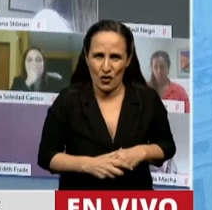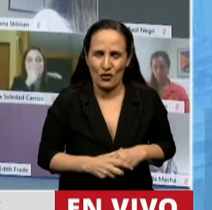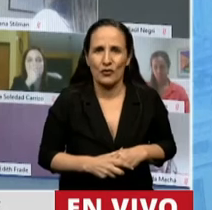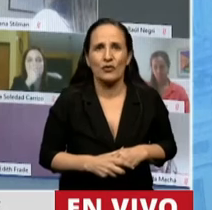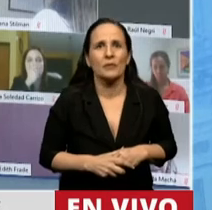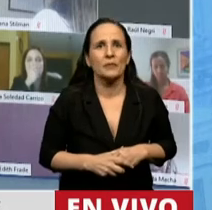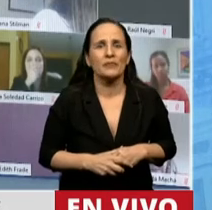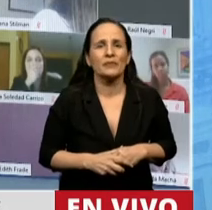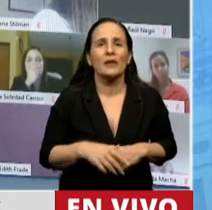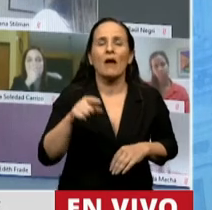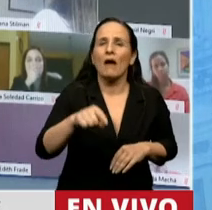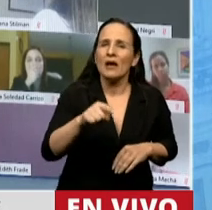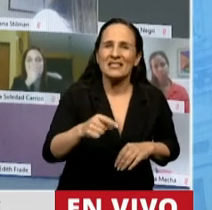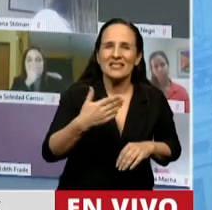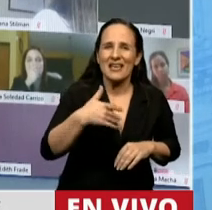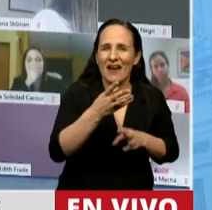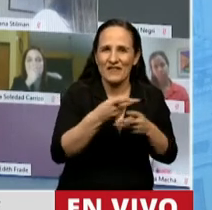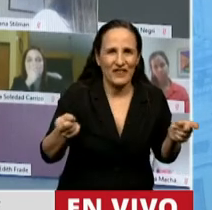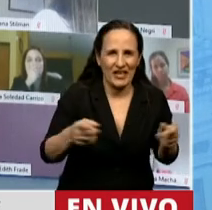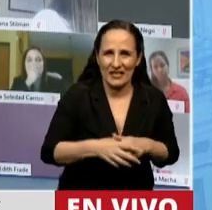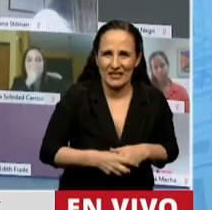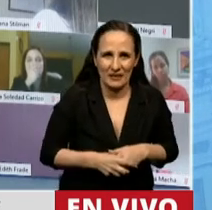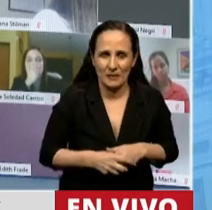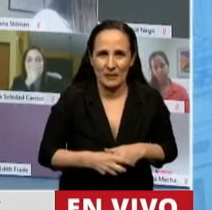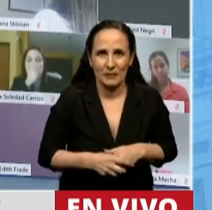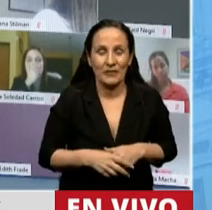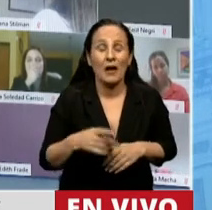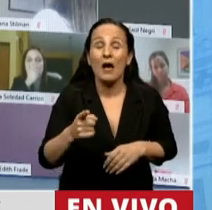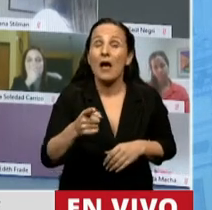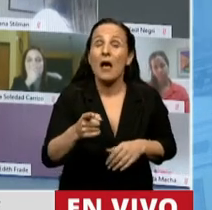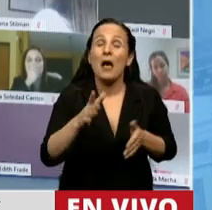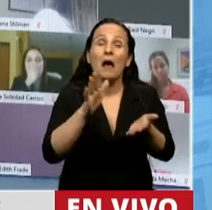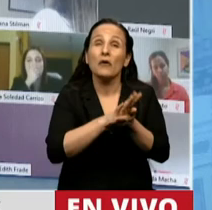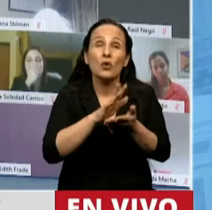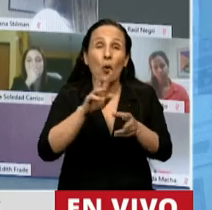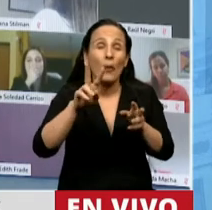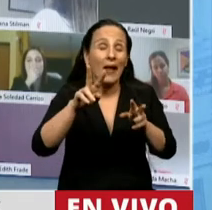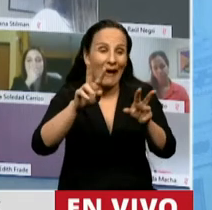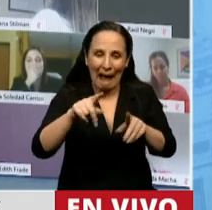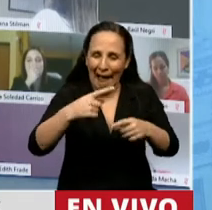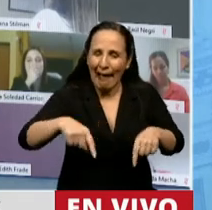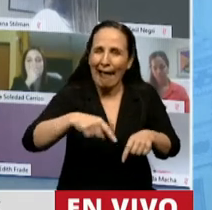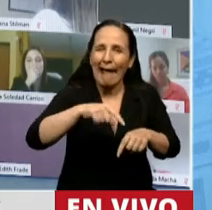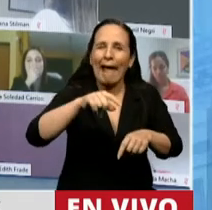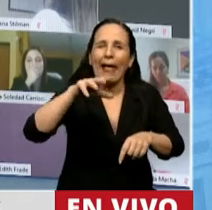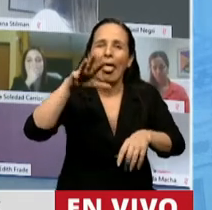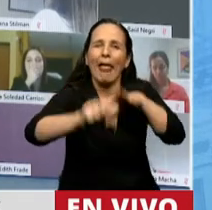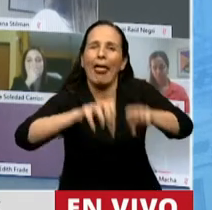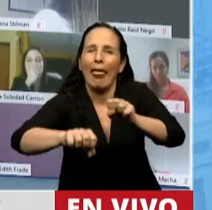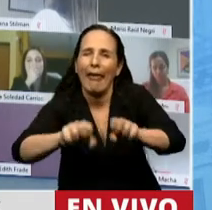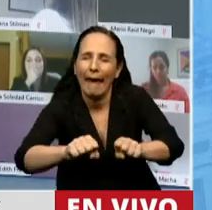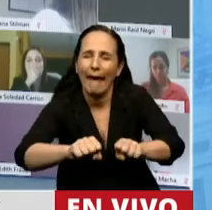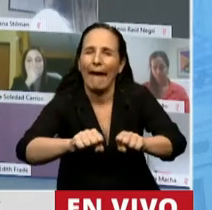finalizando, quiero decir que para derrotar esta política del extractivismo, para poder